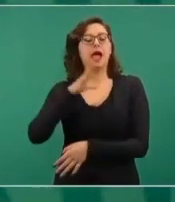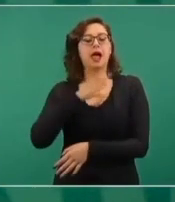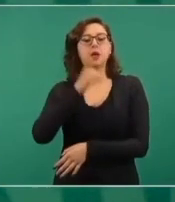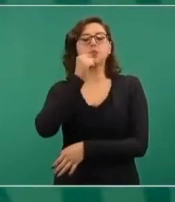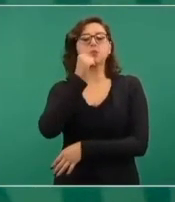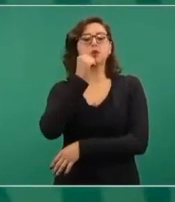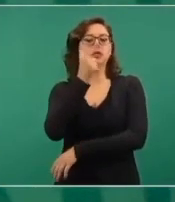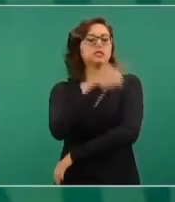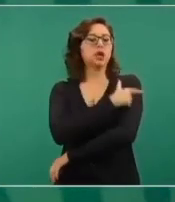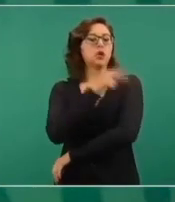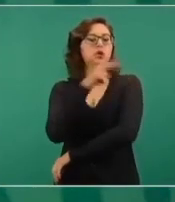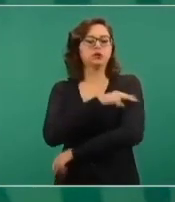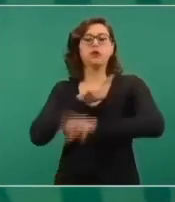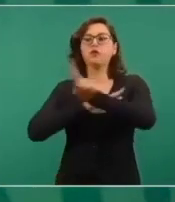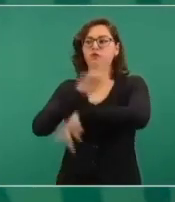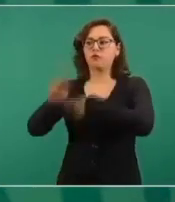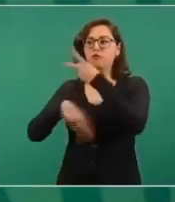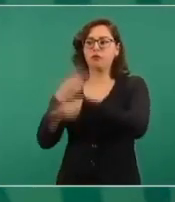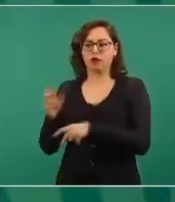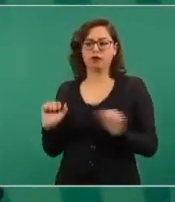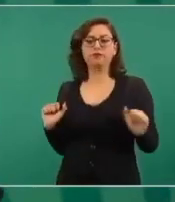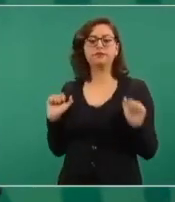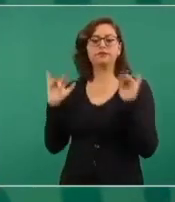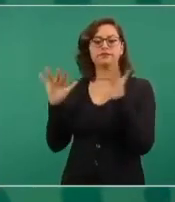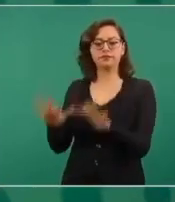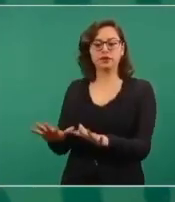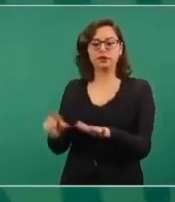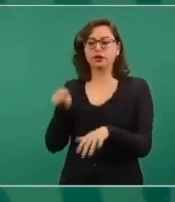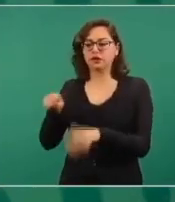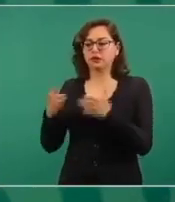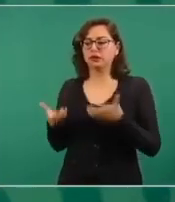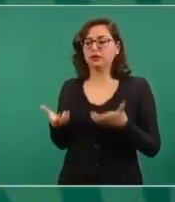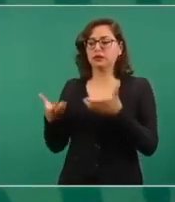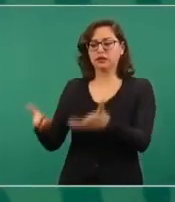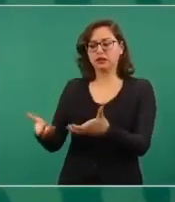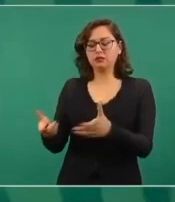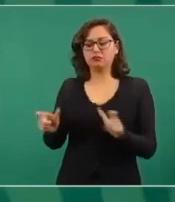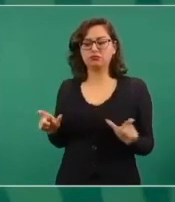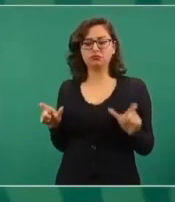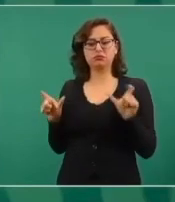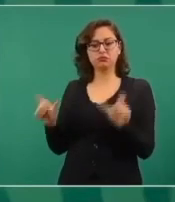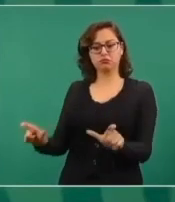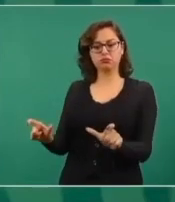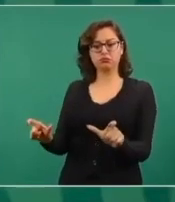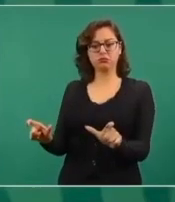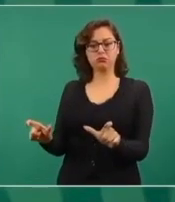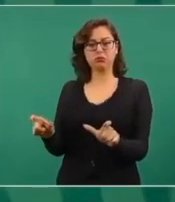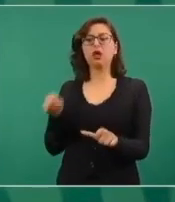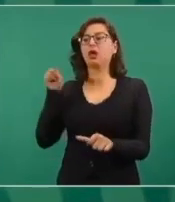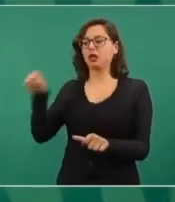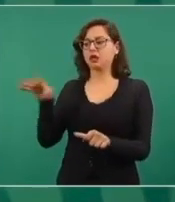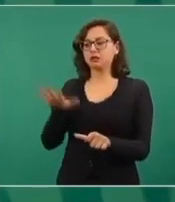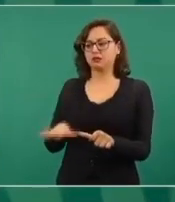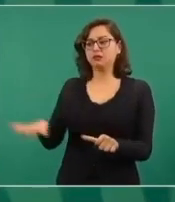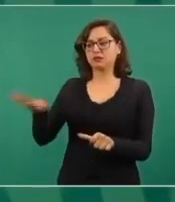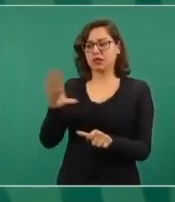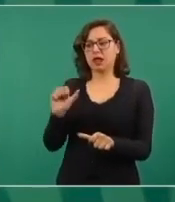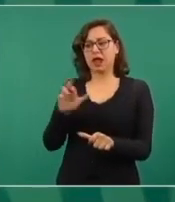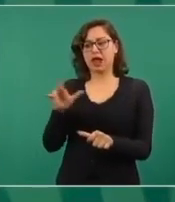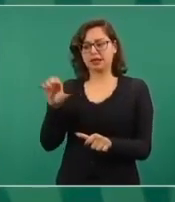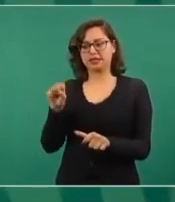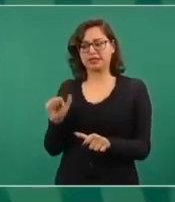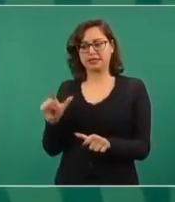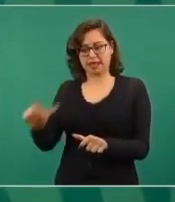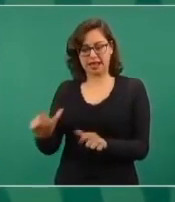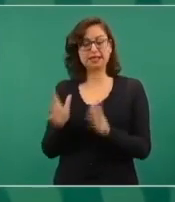en el entronque de la carrera de Yosuyusi y Tierra Blanca en la comunidad de Carrizal. De